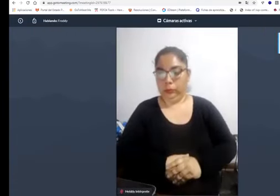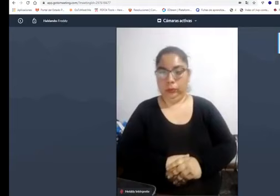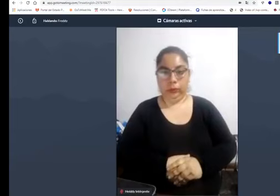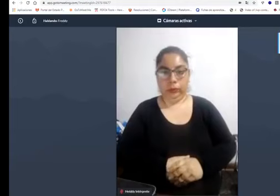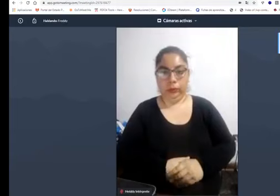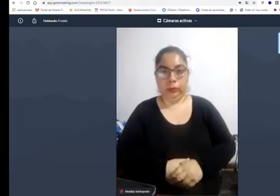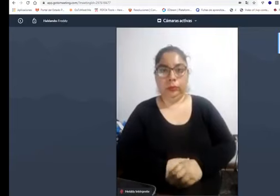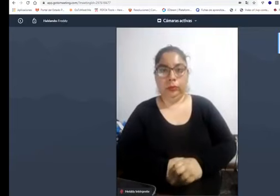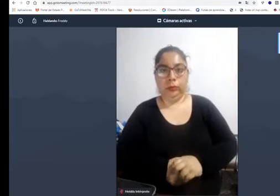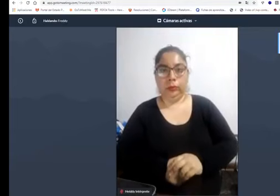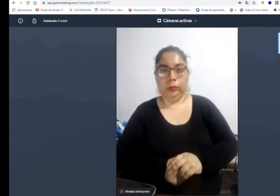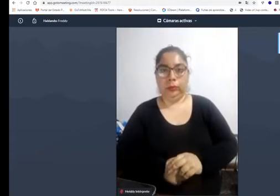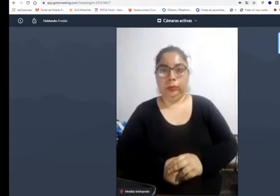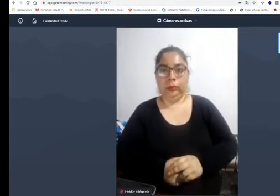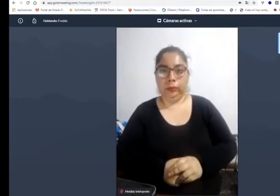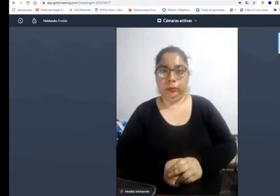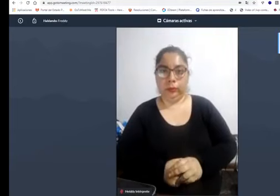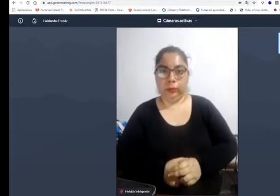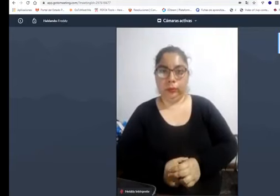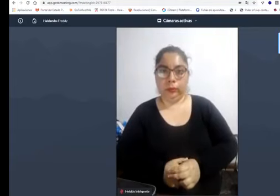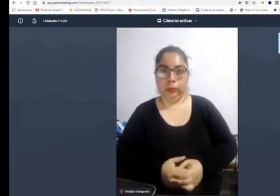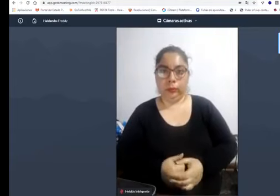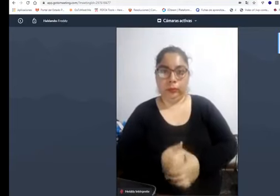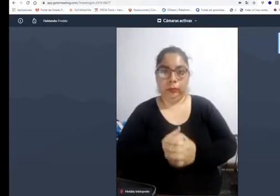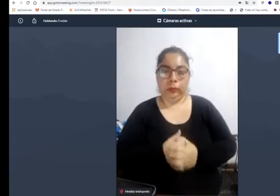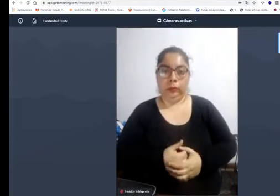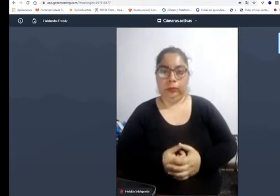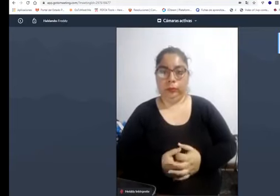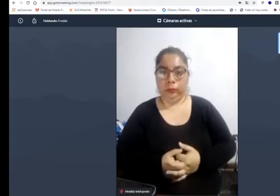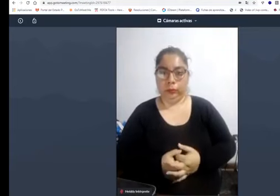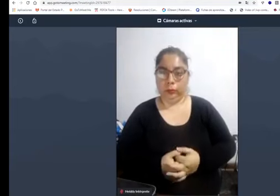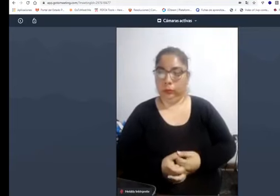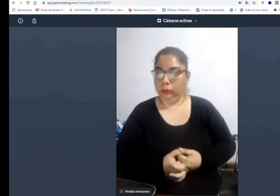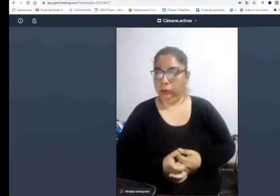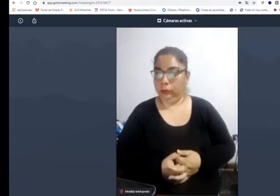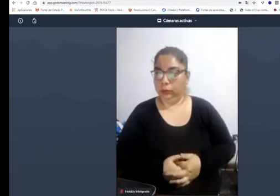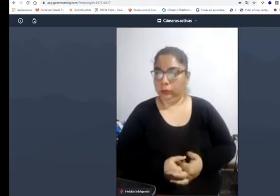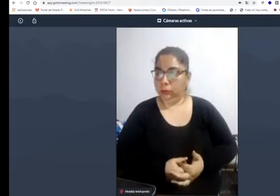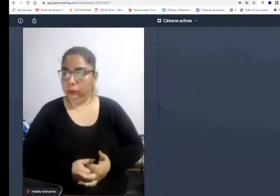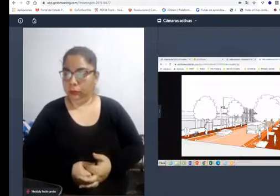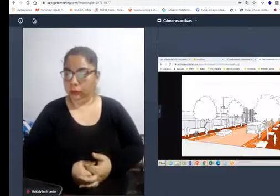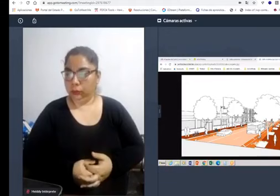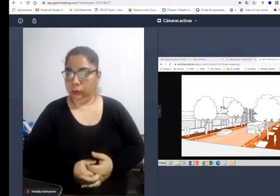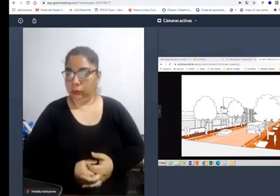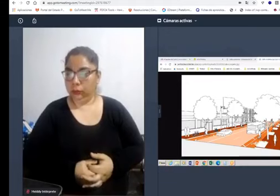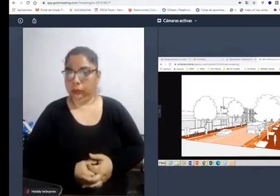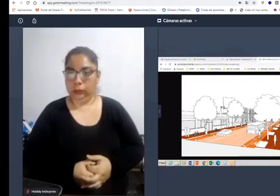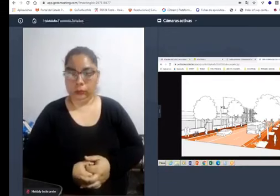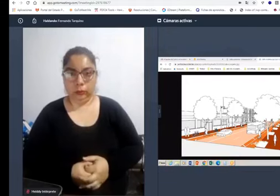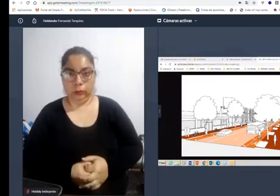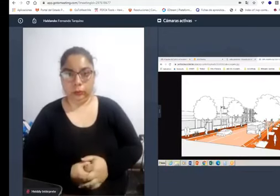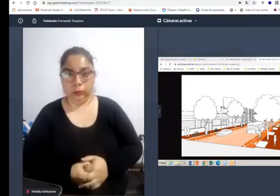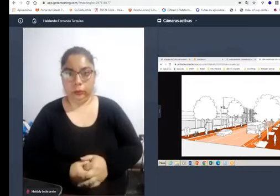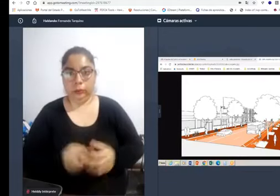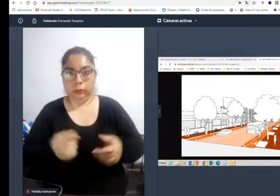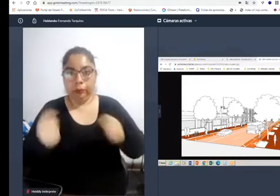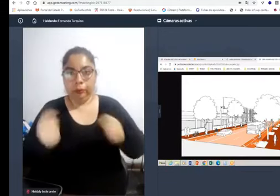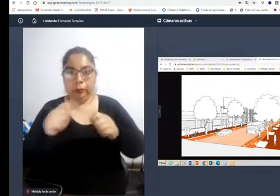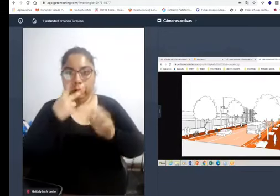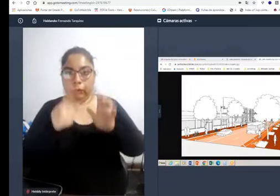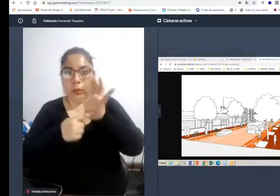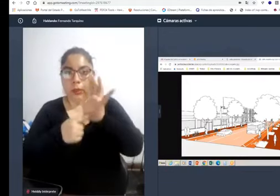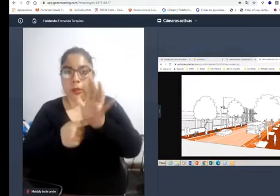compartir la pantalla correcto ahí está ya me está dando la opción para cerrar el tema me voy a presentar el